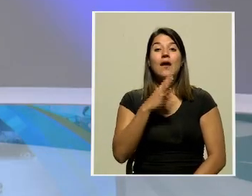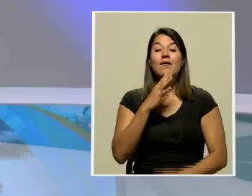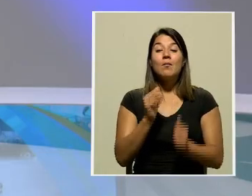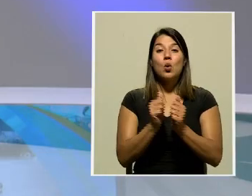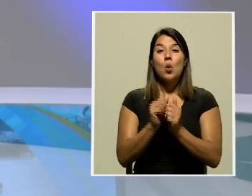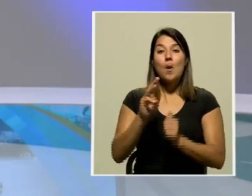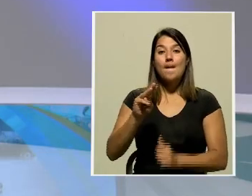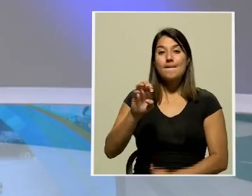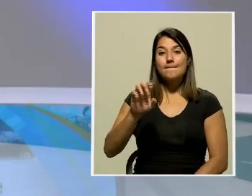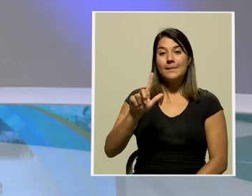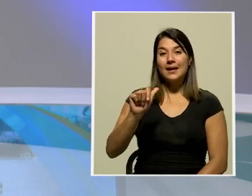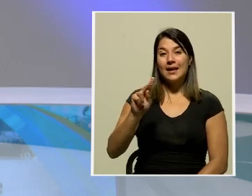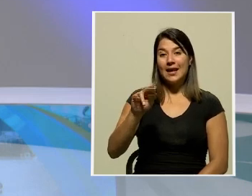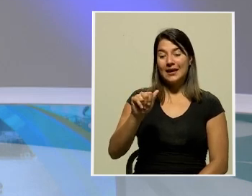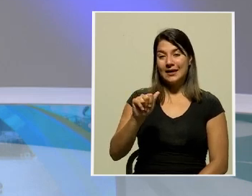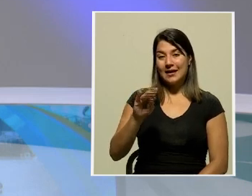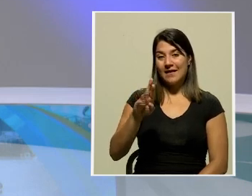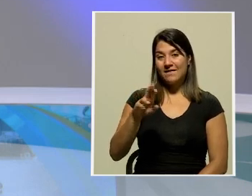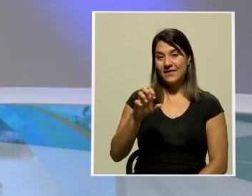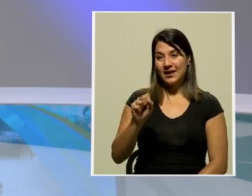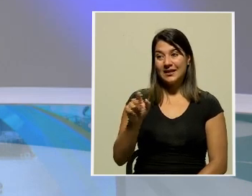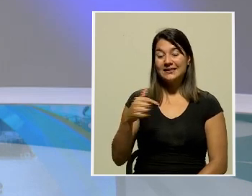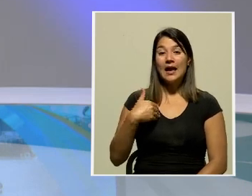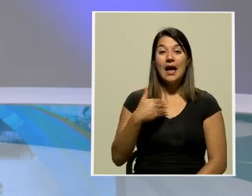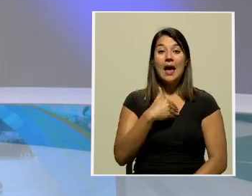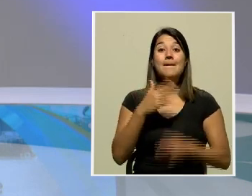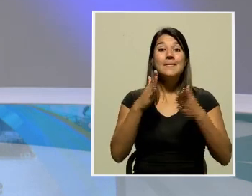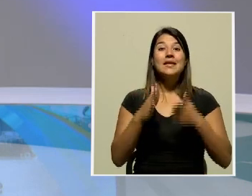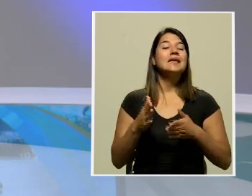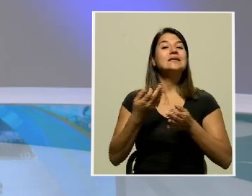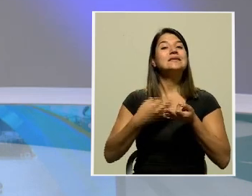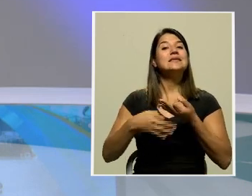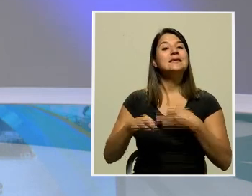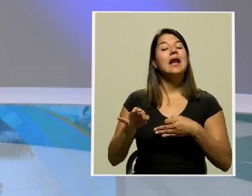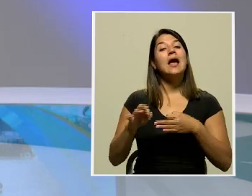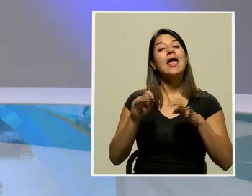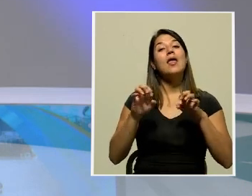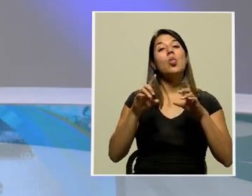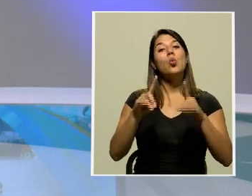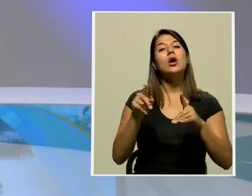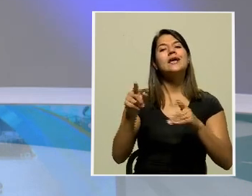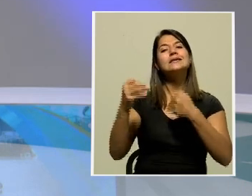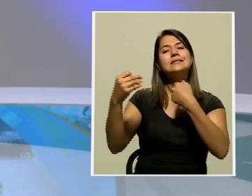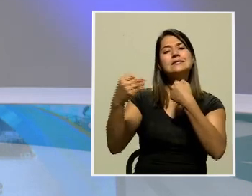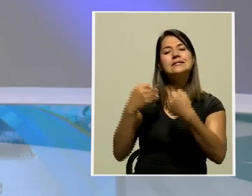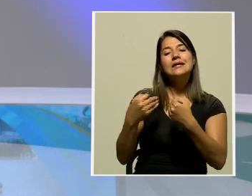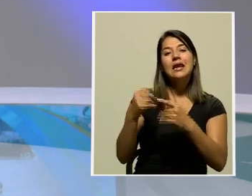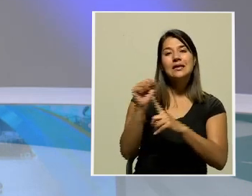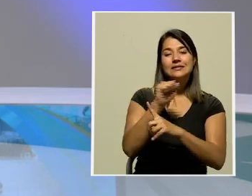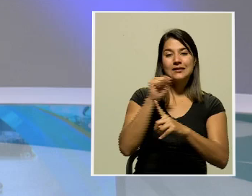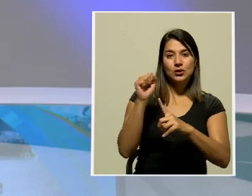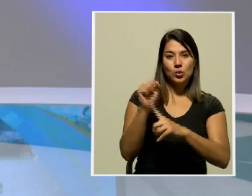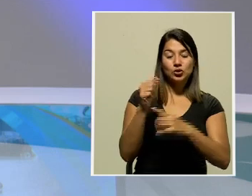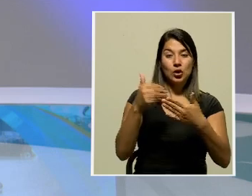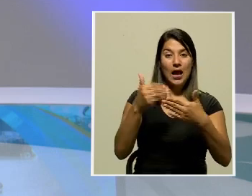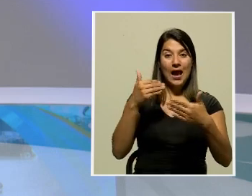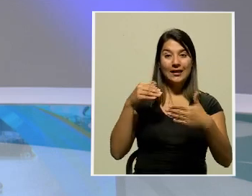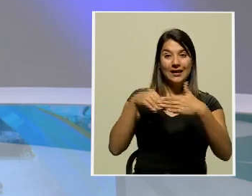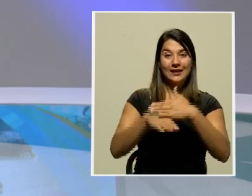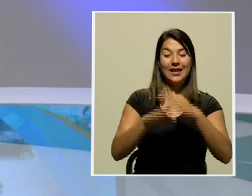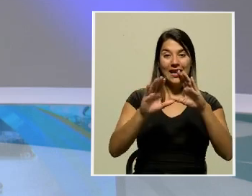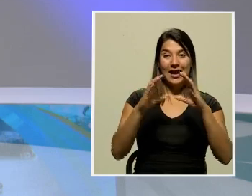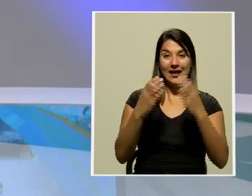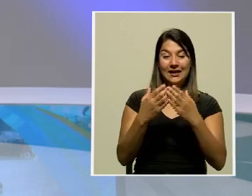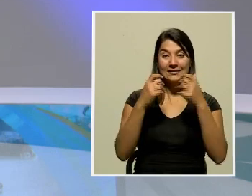Melania Brenes, quien es ministra interina de Educación y nos amplía un poco el panorama de la situación de previo a la entrada de